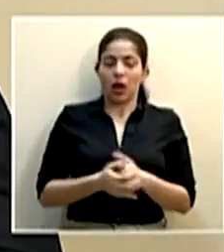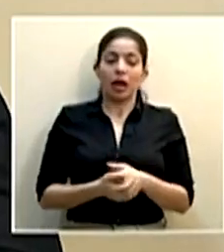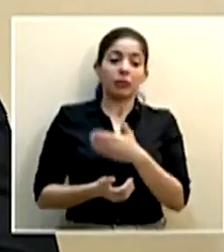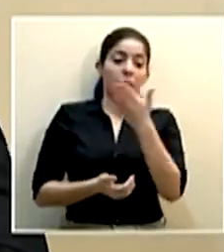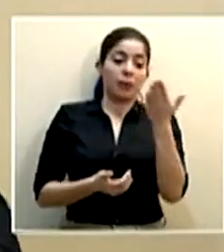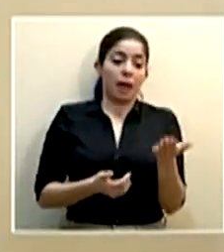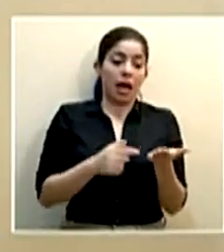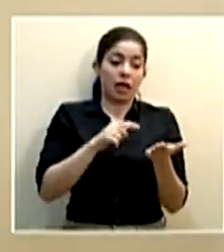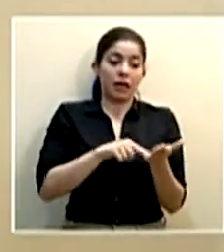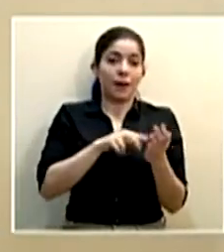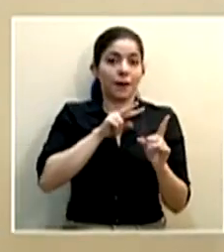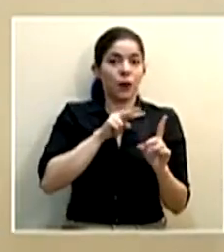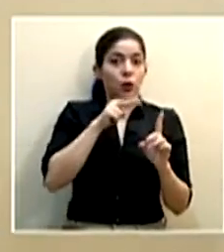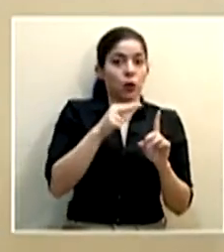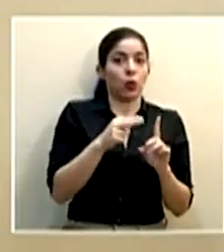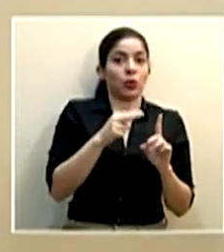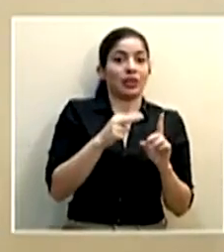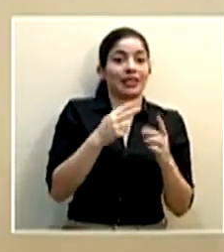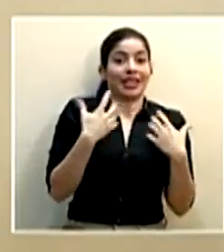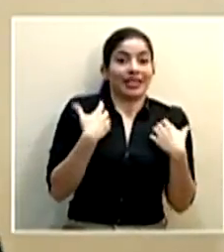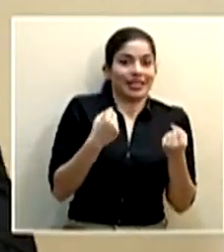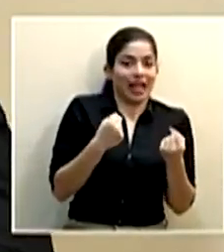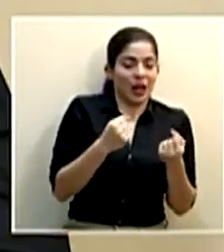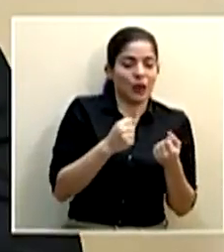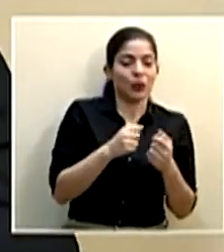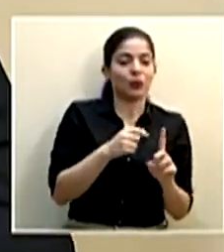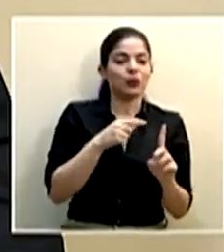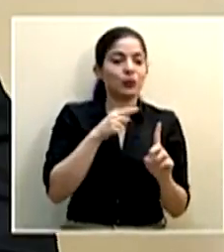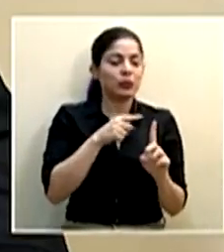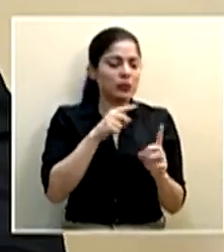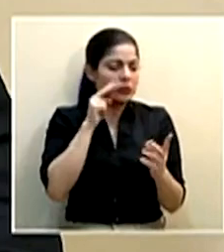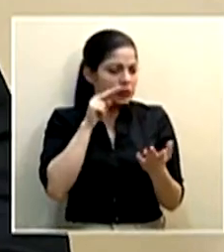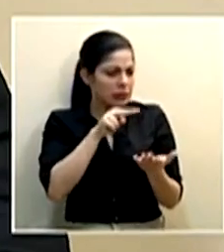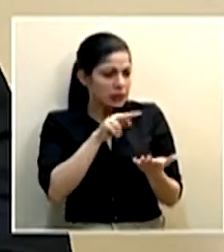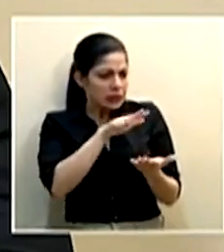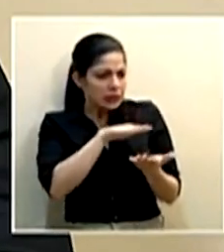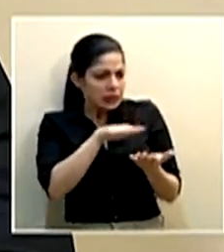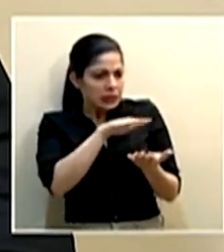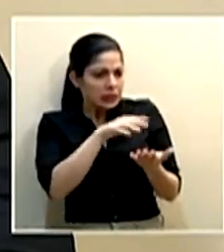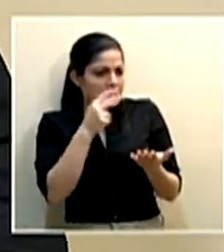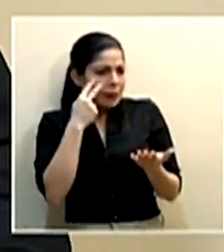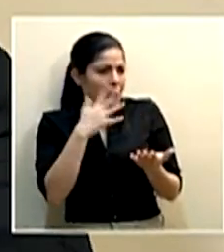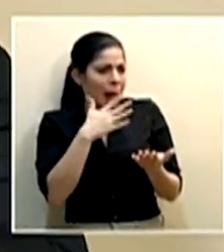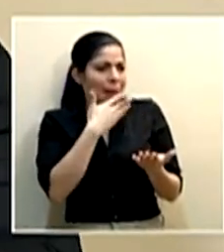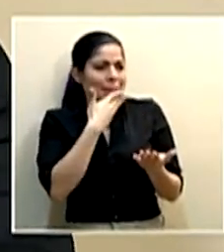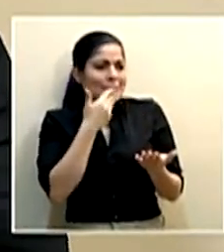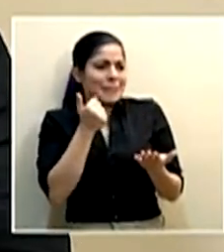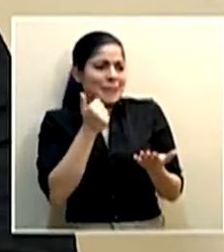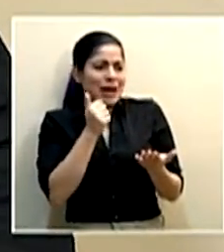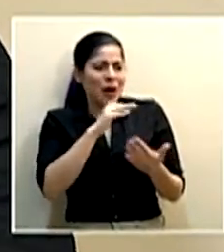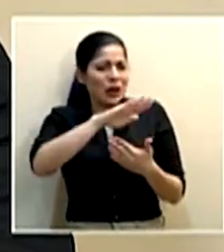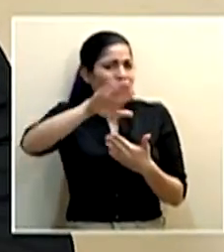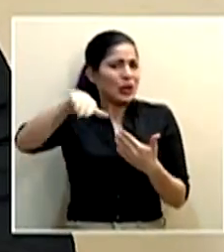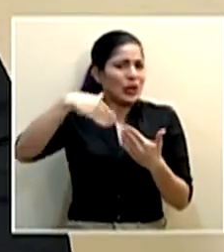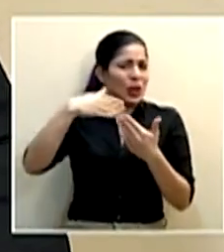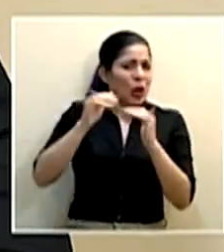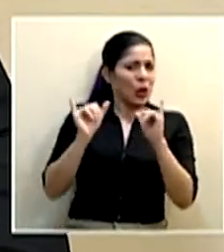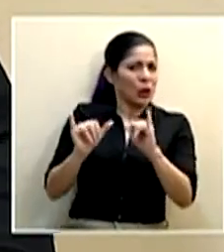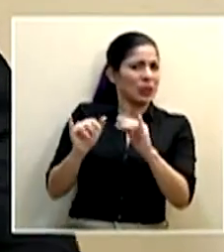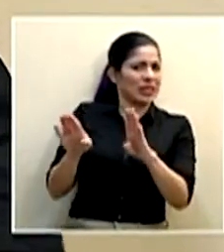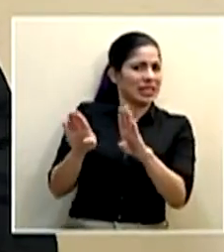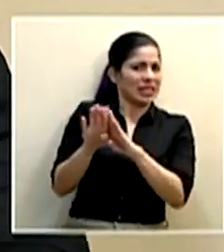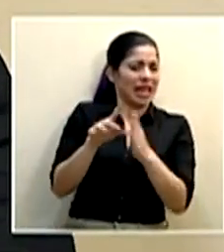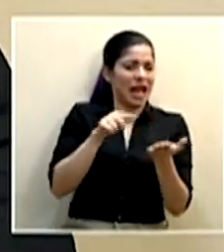parte, desde un punto de vista meramente sanitario, pareciera que lo mejor sería mantener todo absolutamente cerrado,